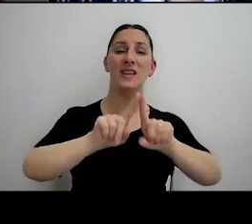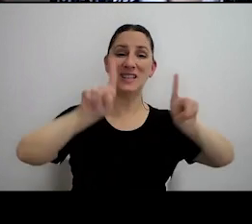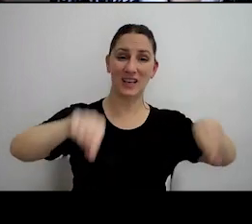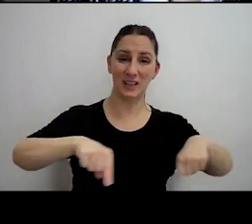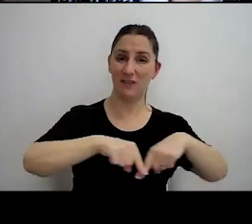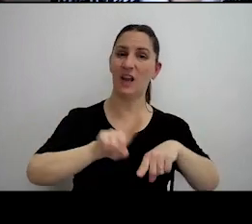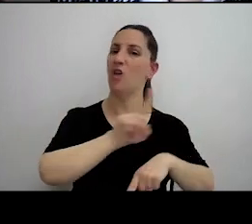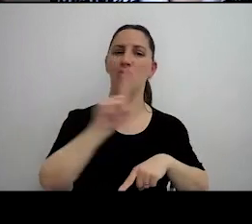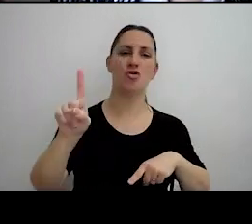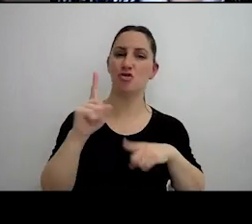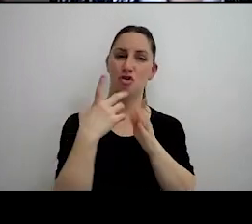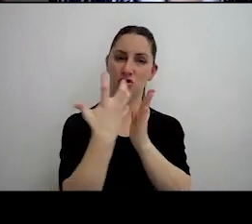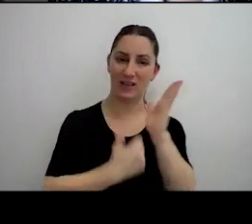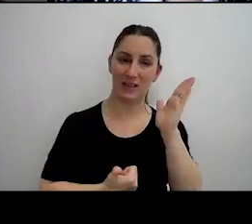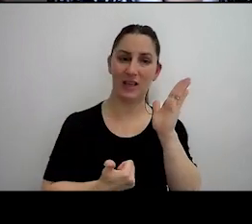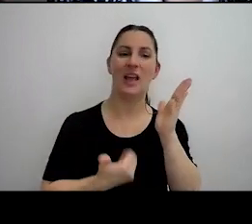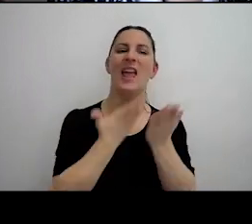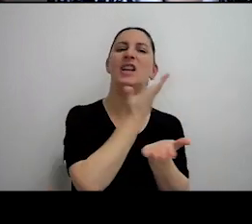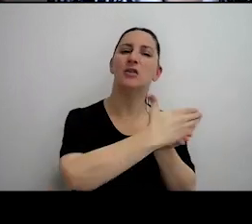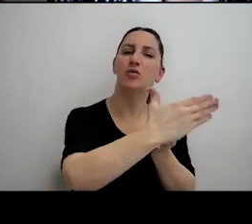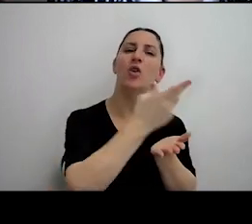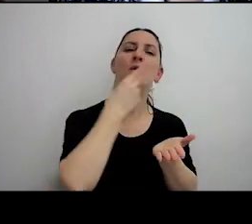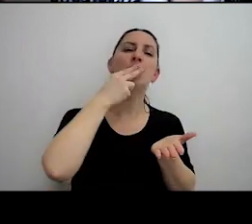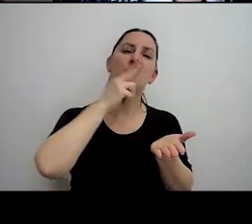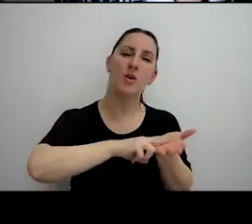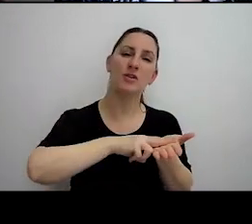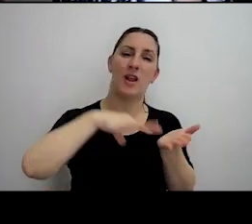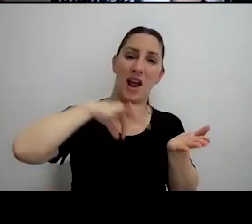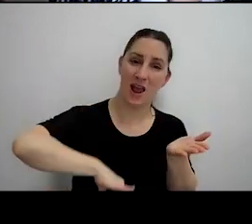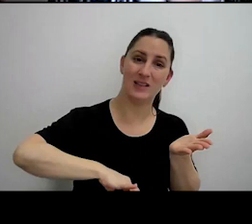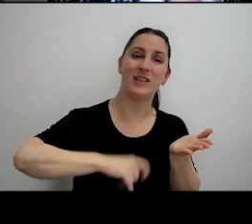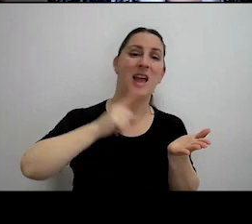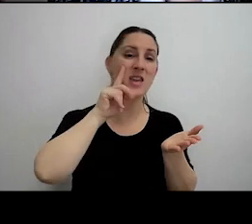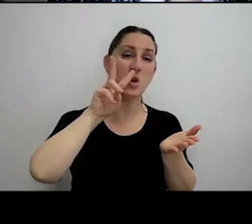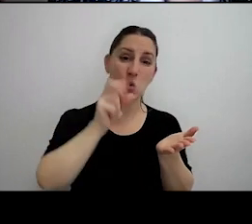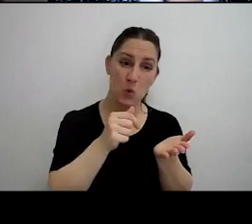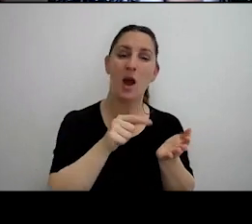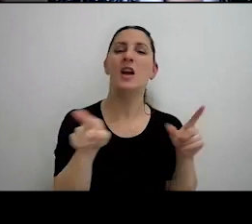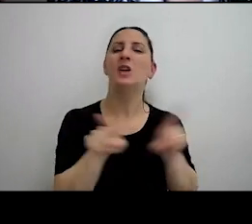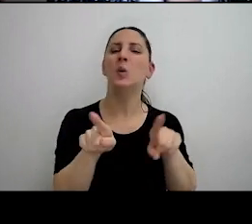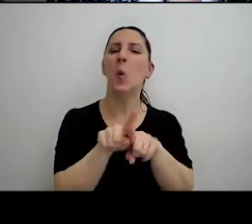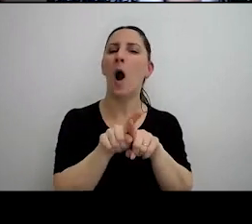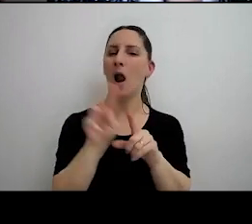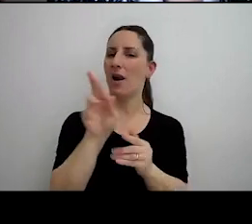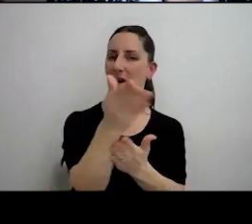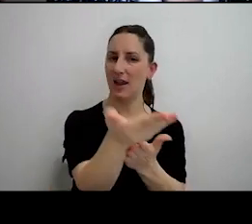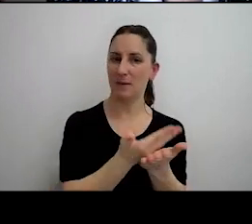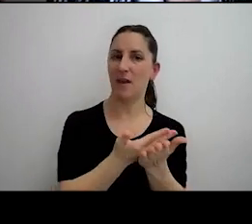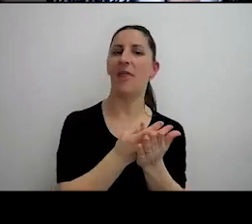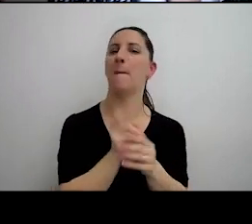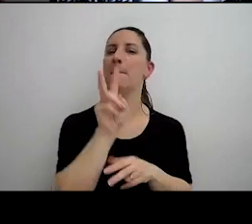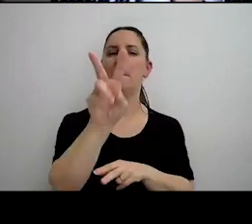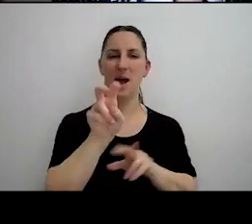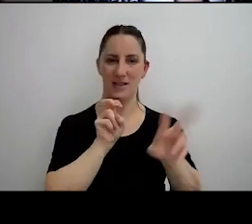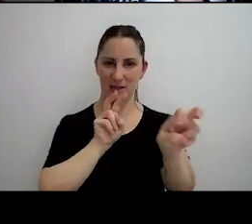retención, exclusión de ganancias e impuesto al valor agregado, así como los regímenes de percepción